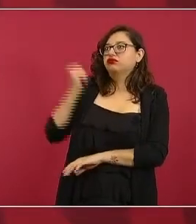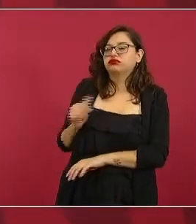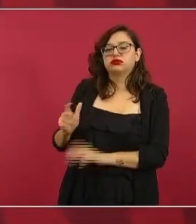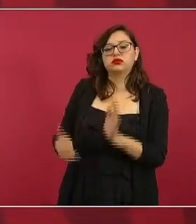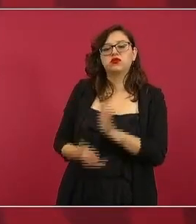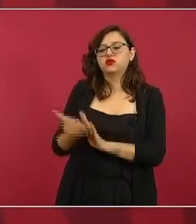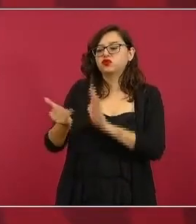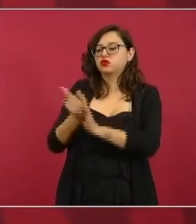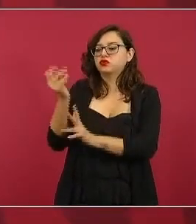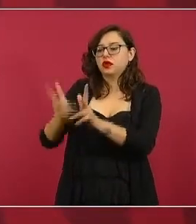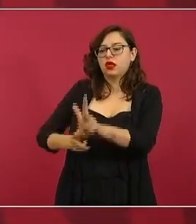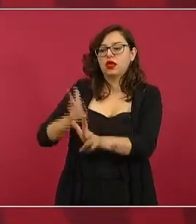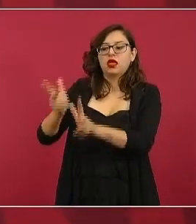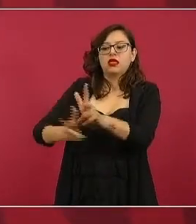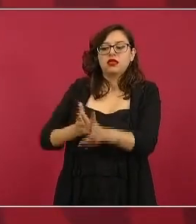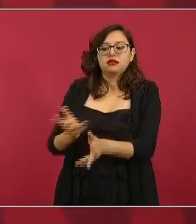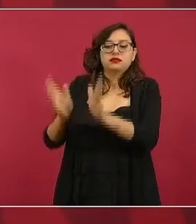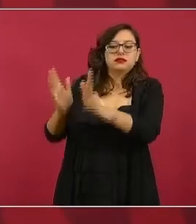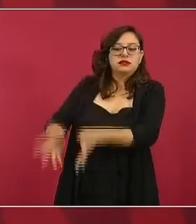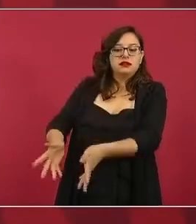si acaso